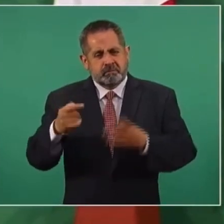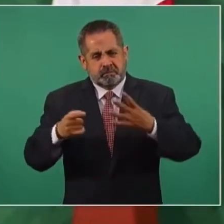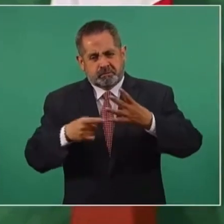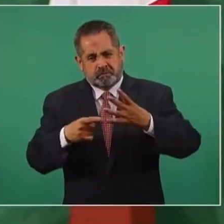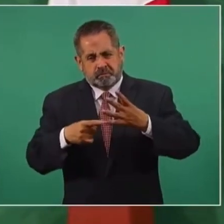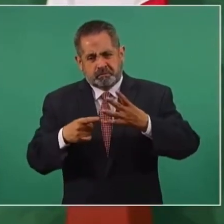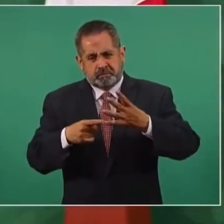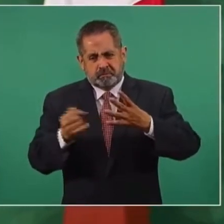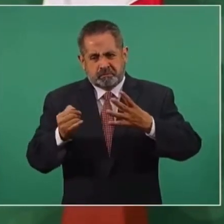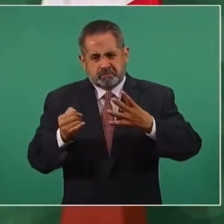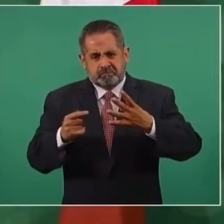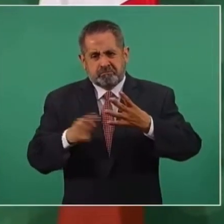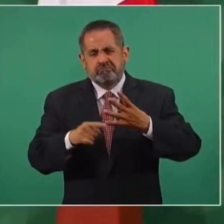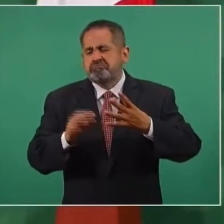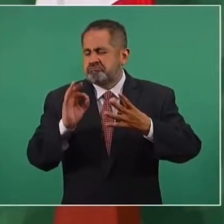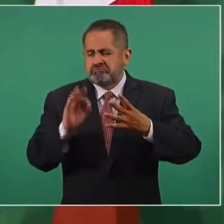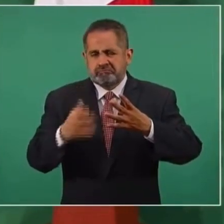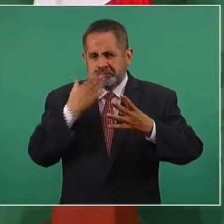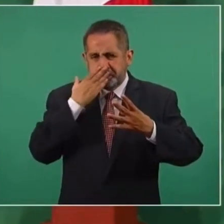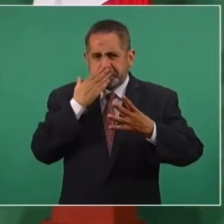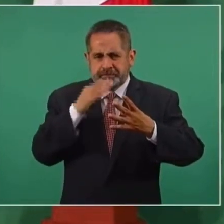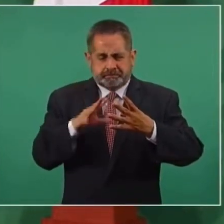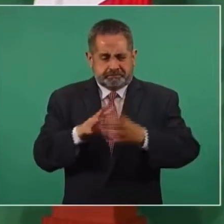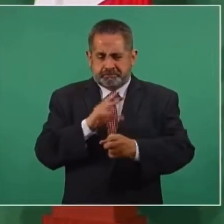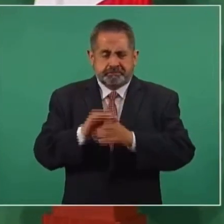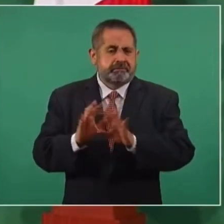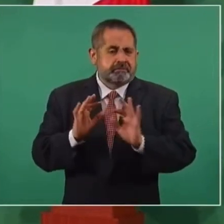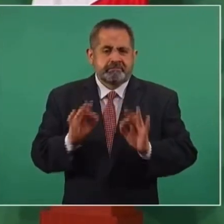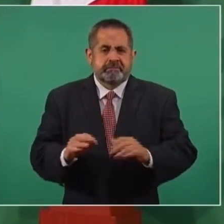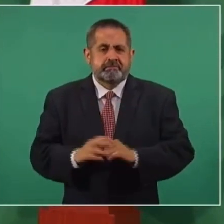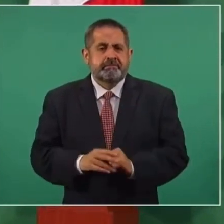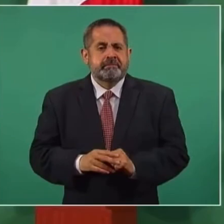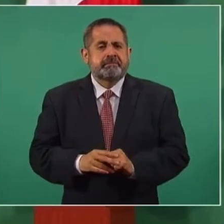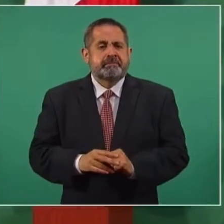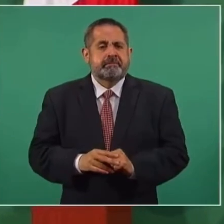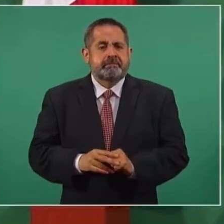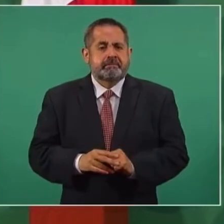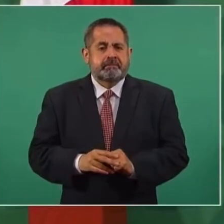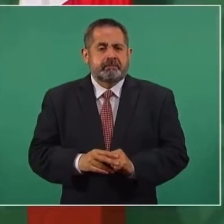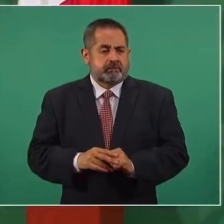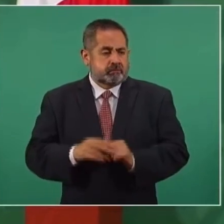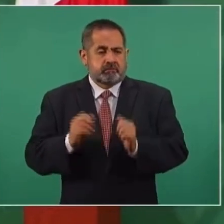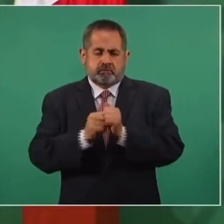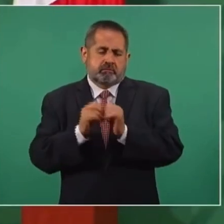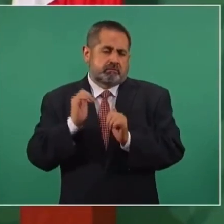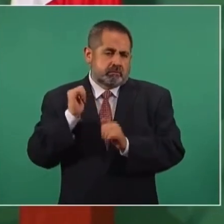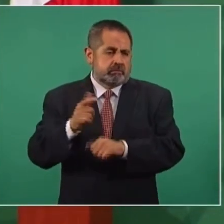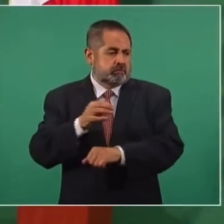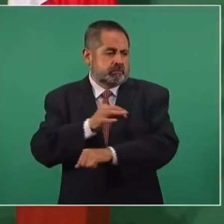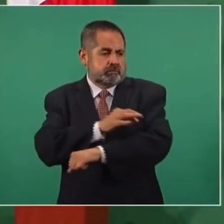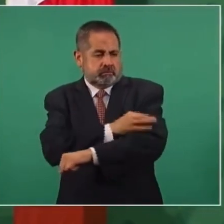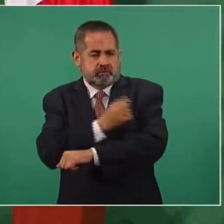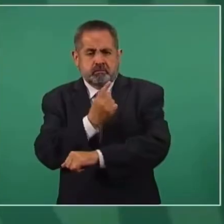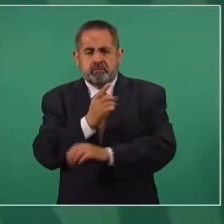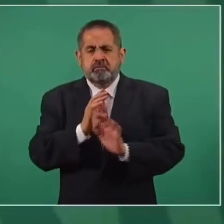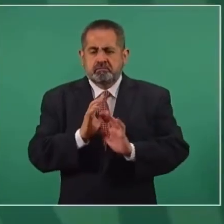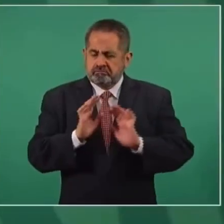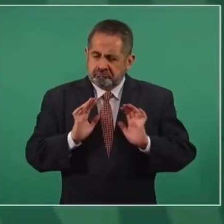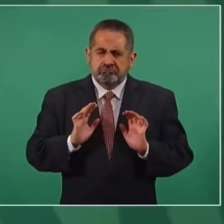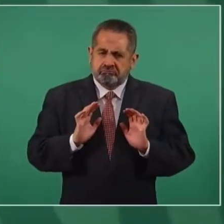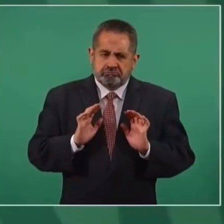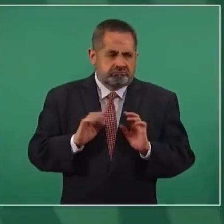aún con la primera dosis. Y